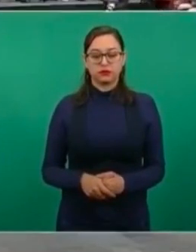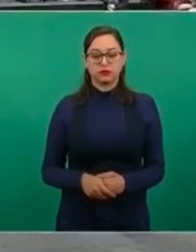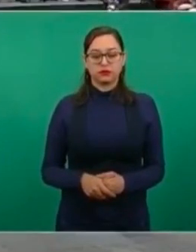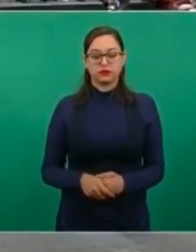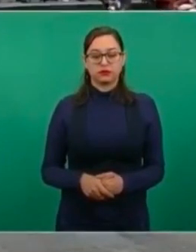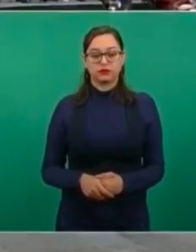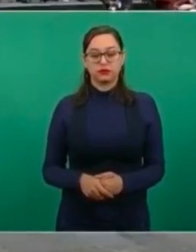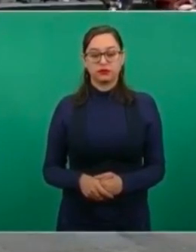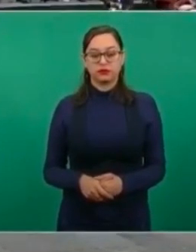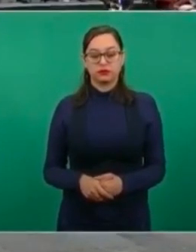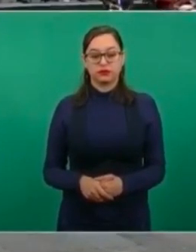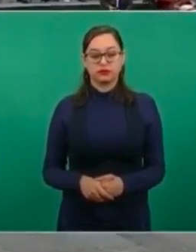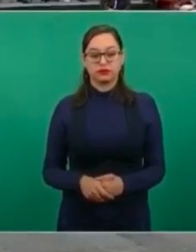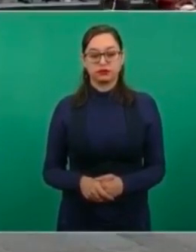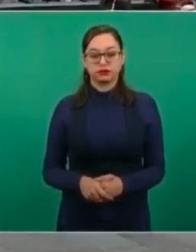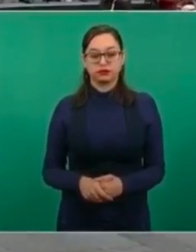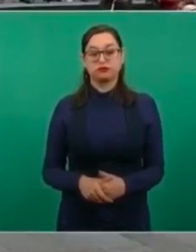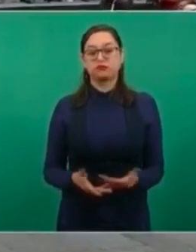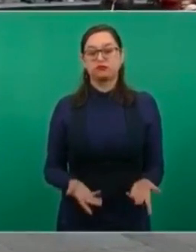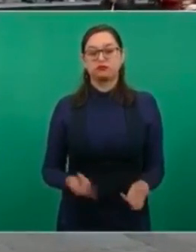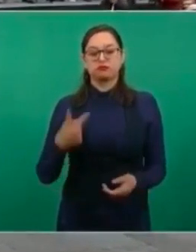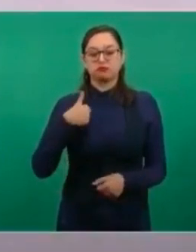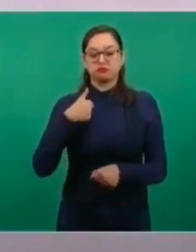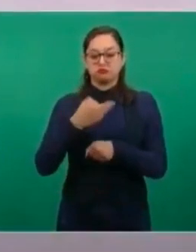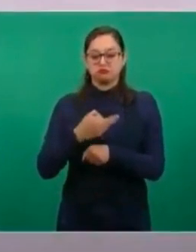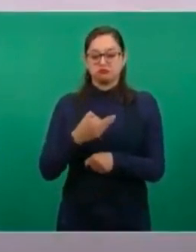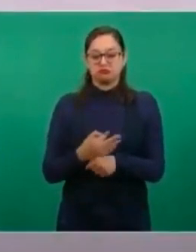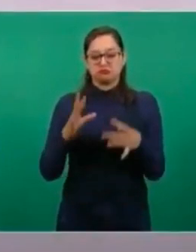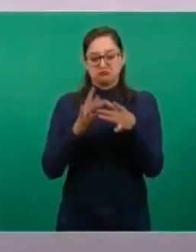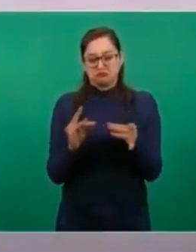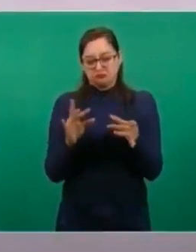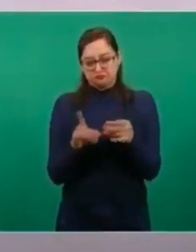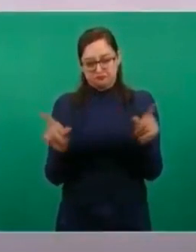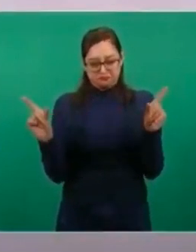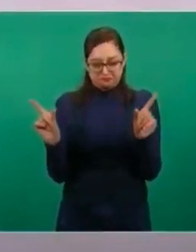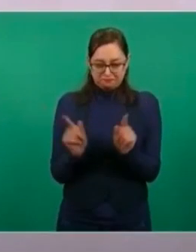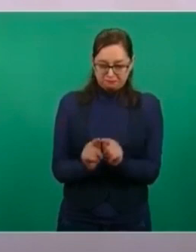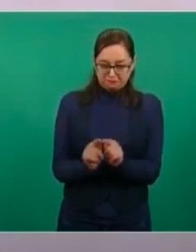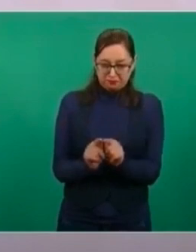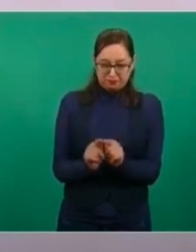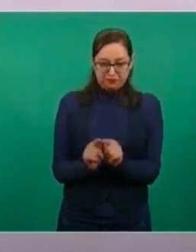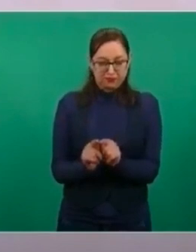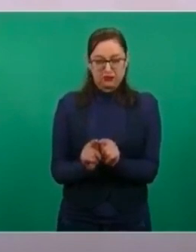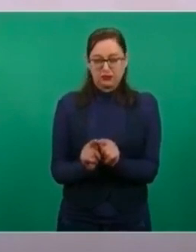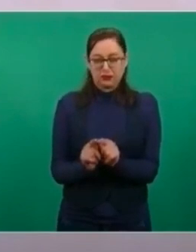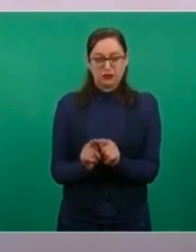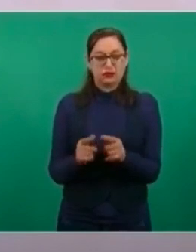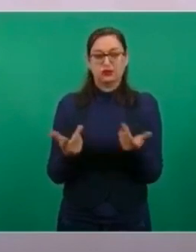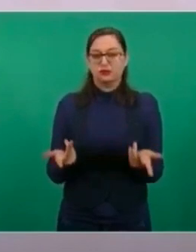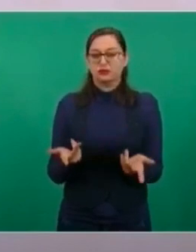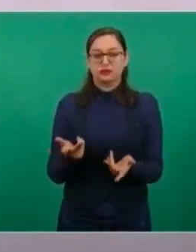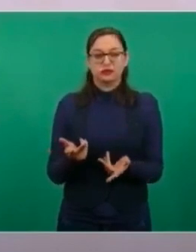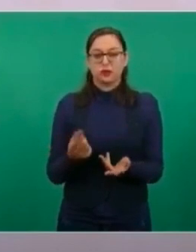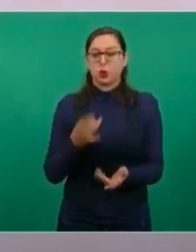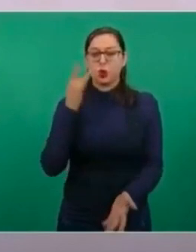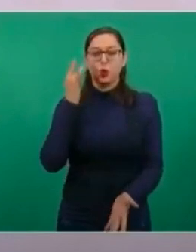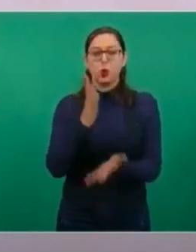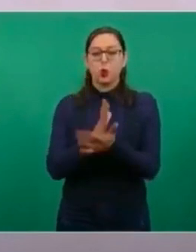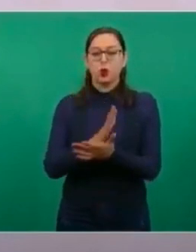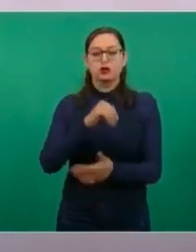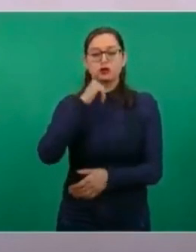Voy a procurar ser breve. Simplemente, sólo para agradecer